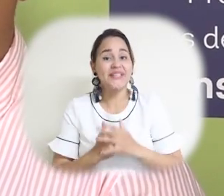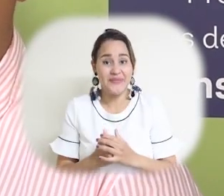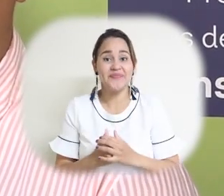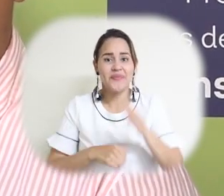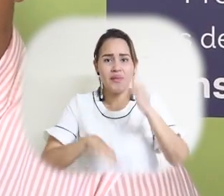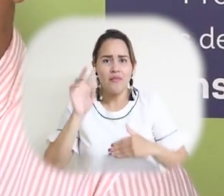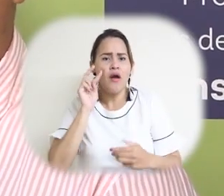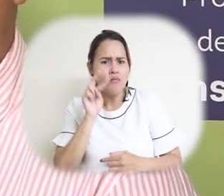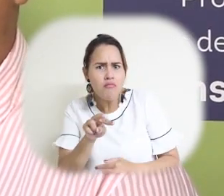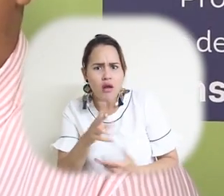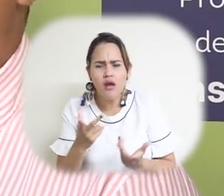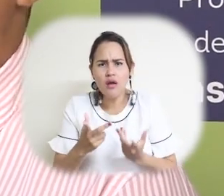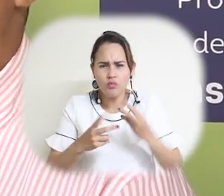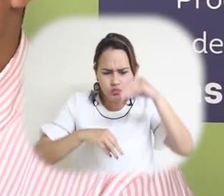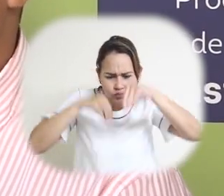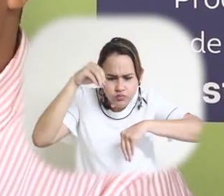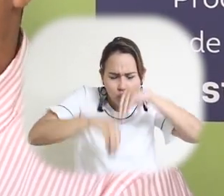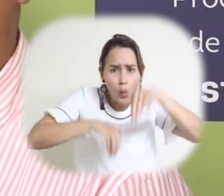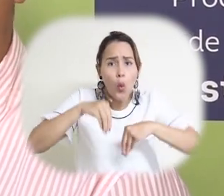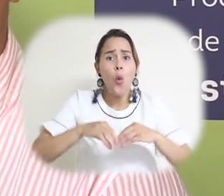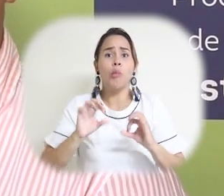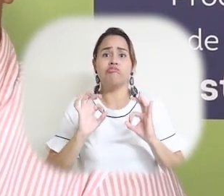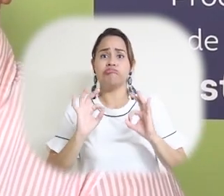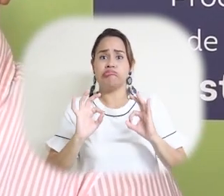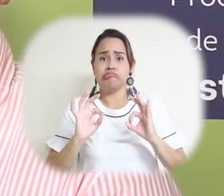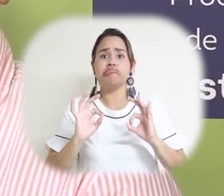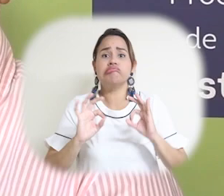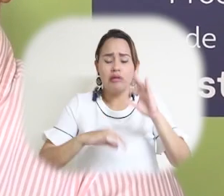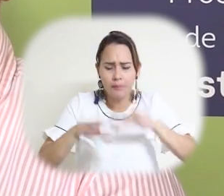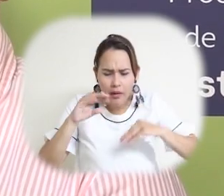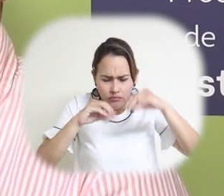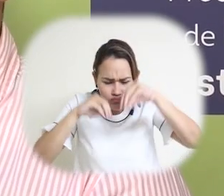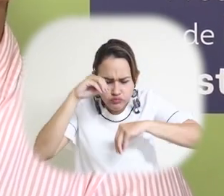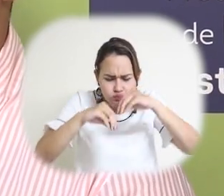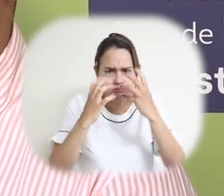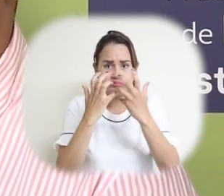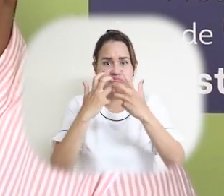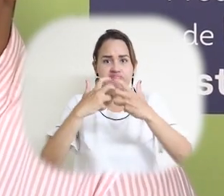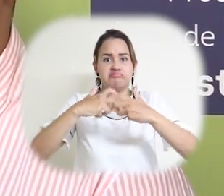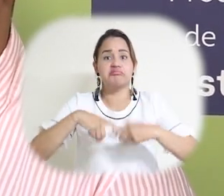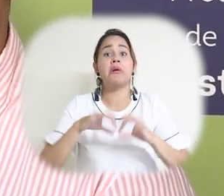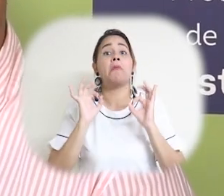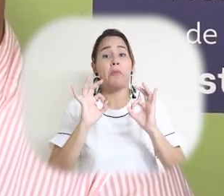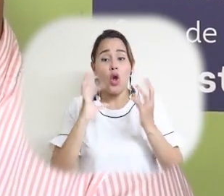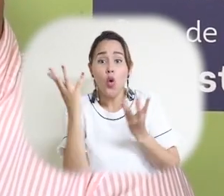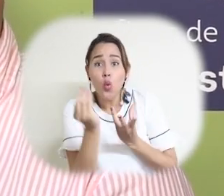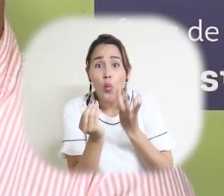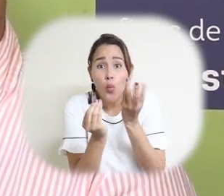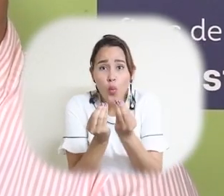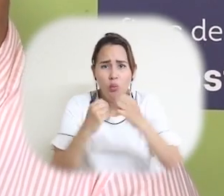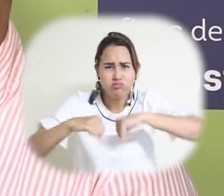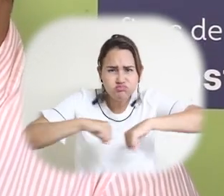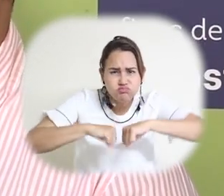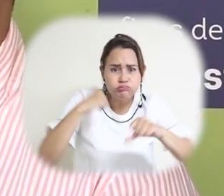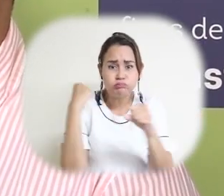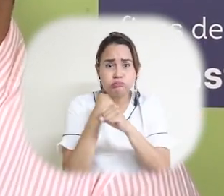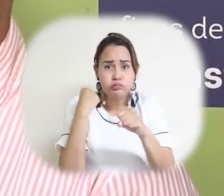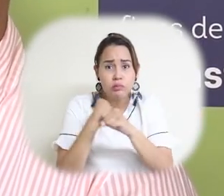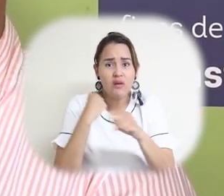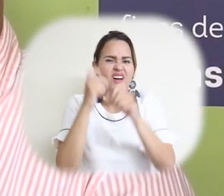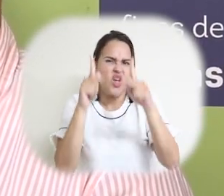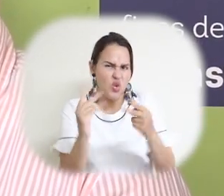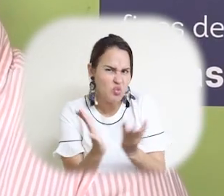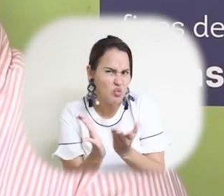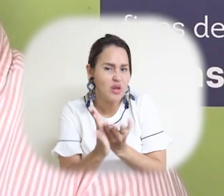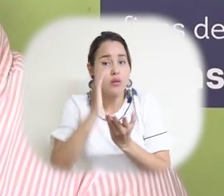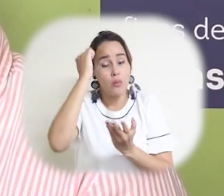pudimos observar el tratamiento que tiene desde la voz del profe que ha estado liderando esto y el equipo de estudiantes que